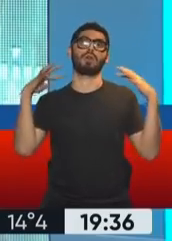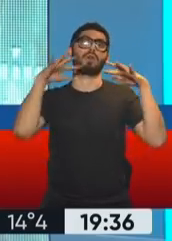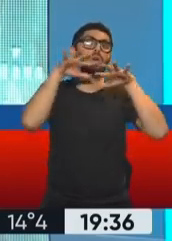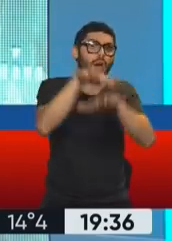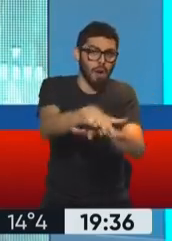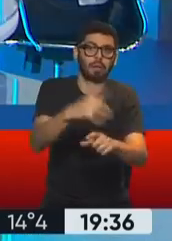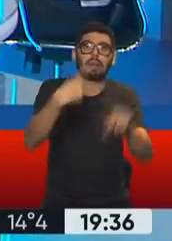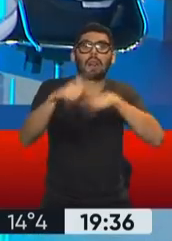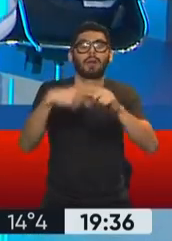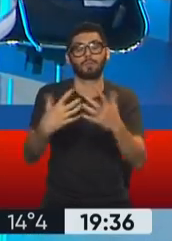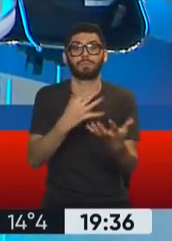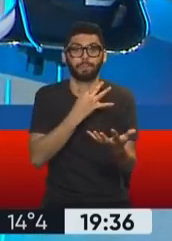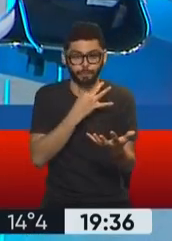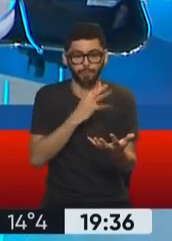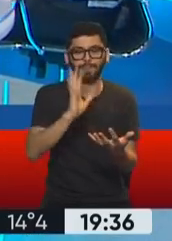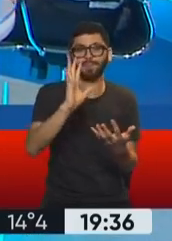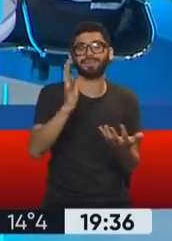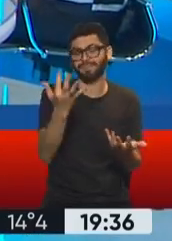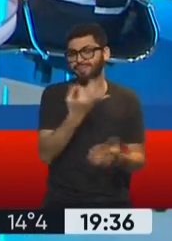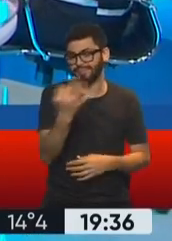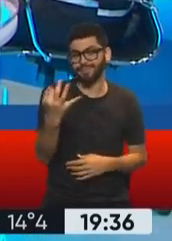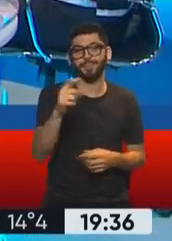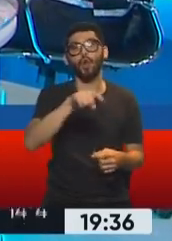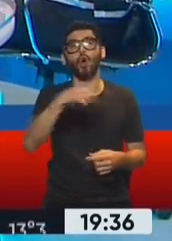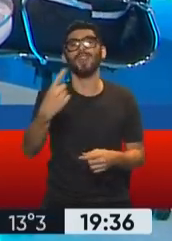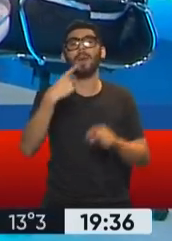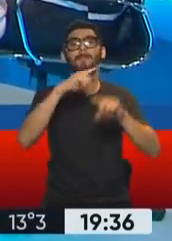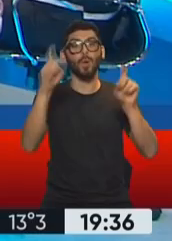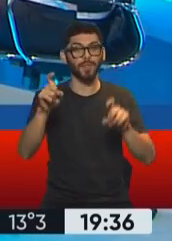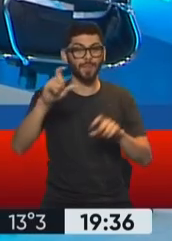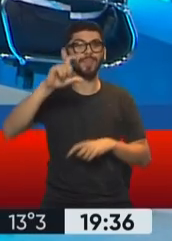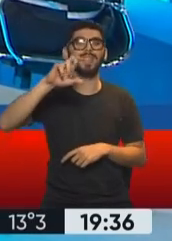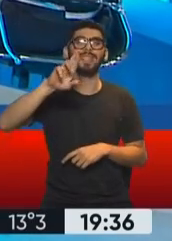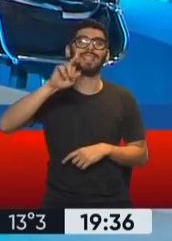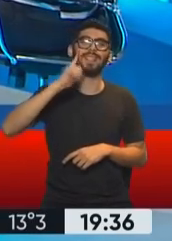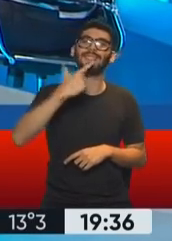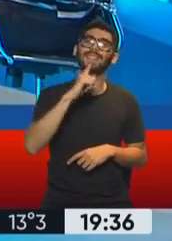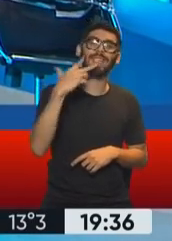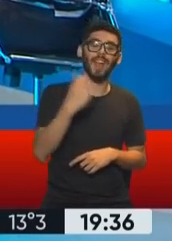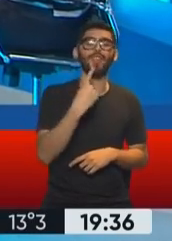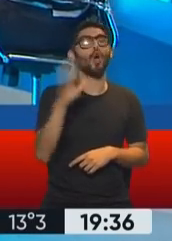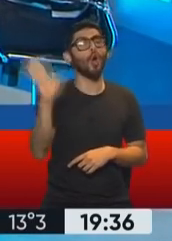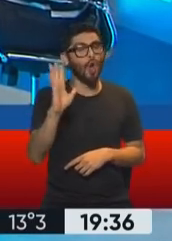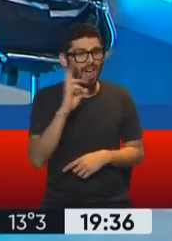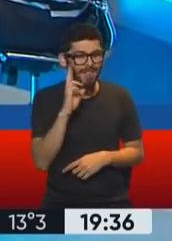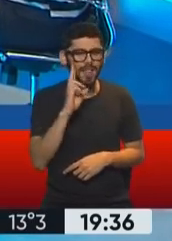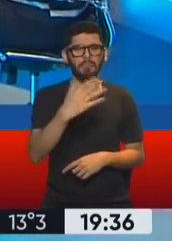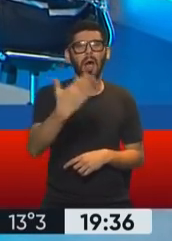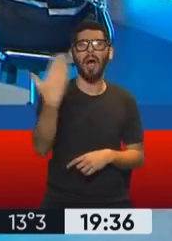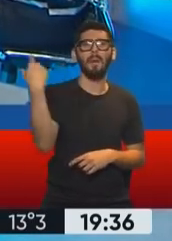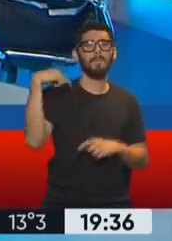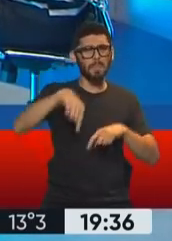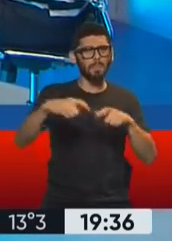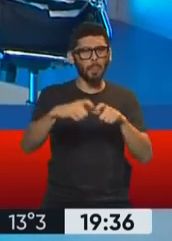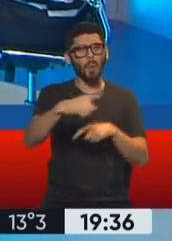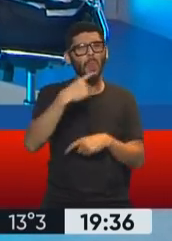de renovar ese trámite. Seguimos con otra pregunta para María Fernanda Roberta. Cristina, en este caso. Hola Fernanda, hace unas semanas dijiste en este programa